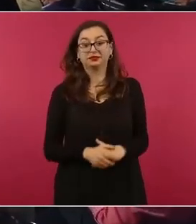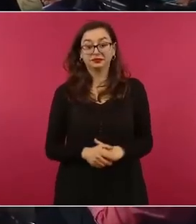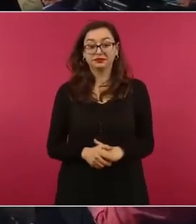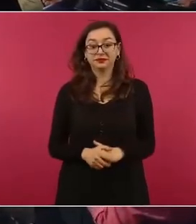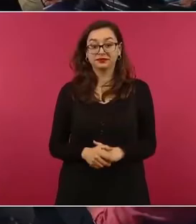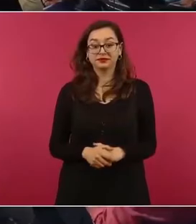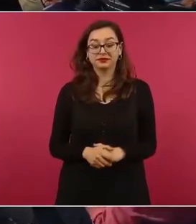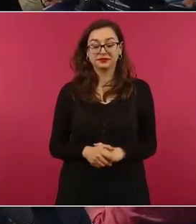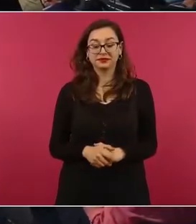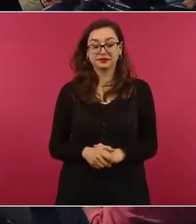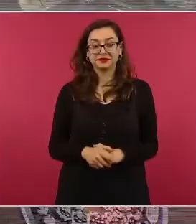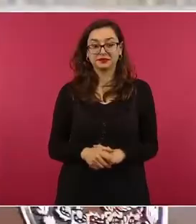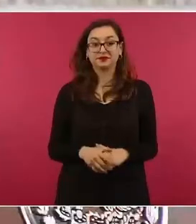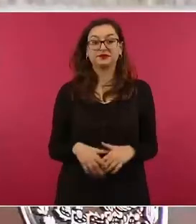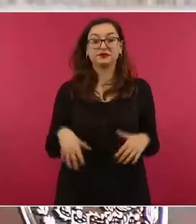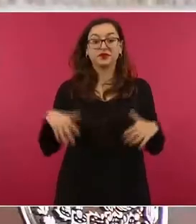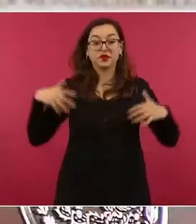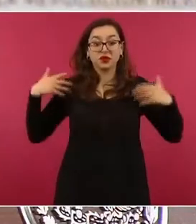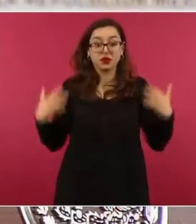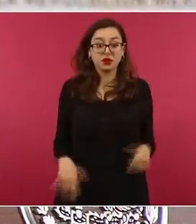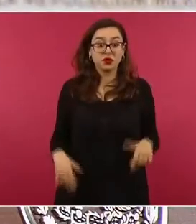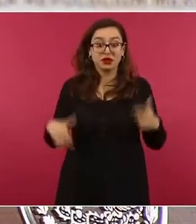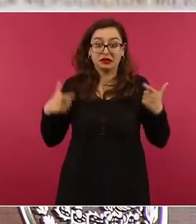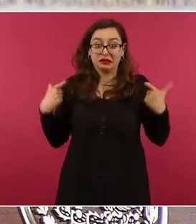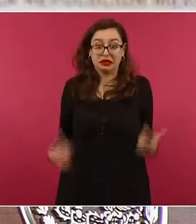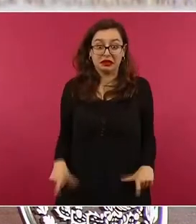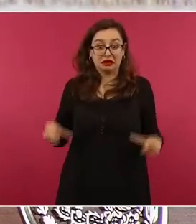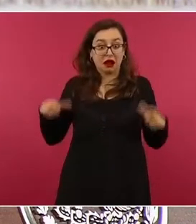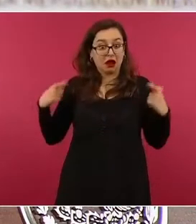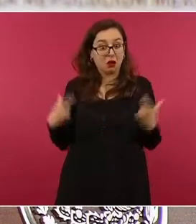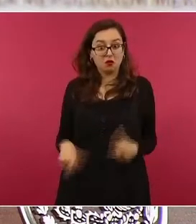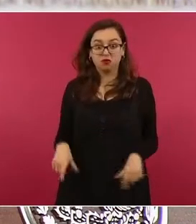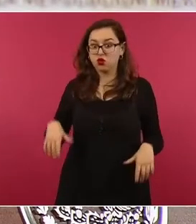dinero a raudales por ahí.